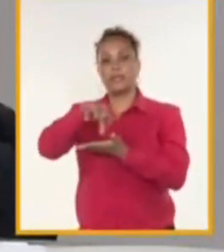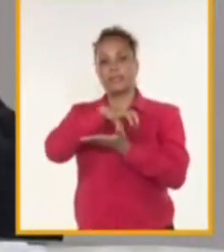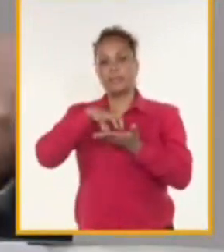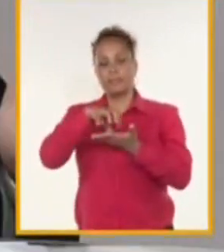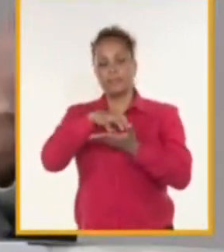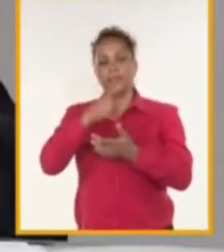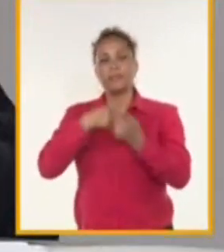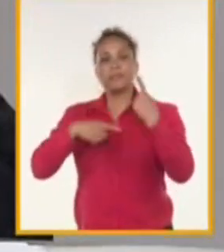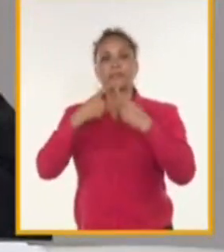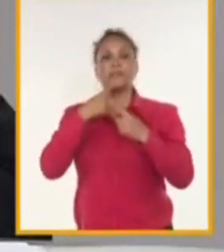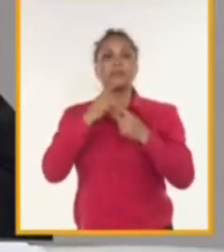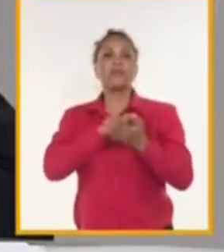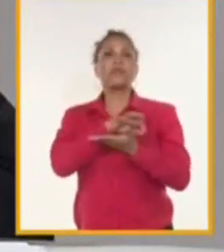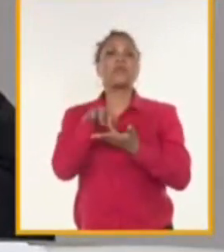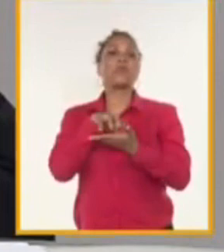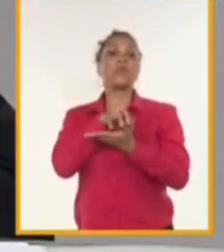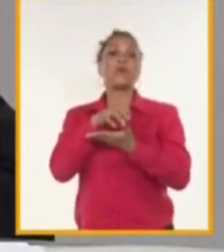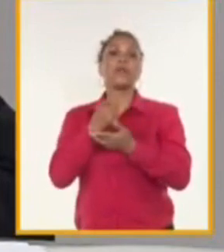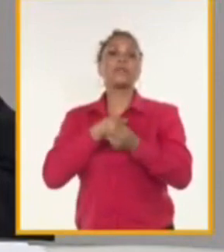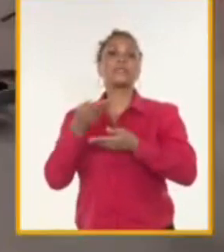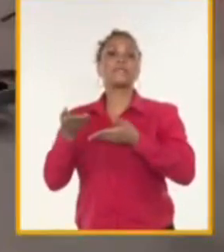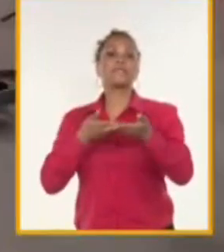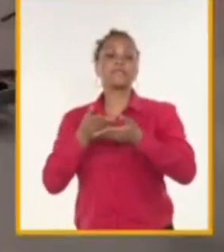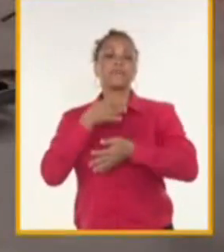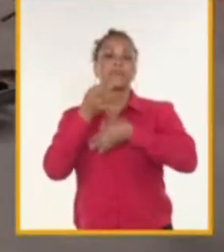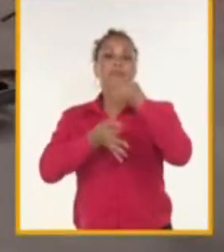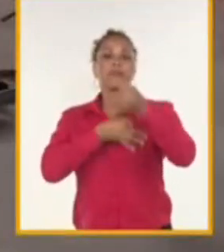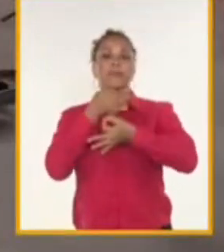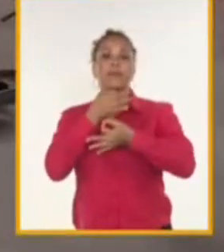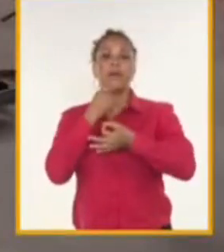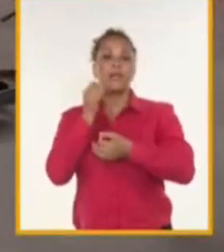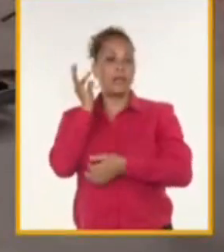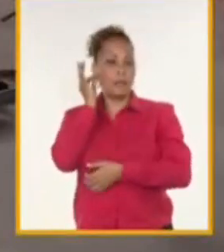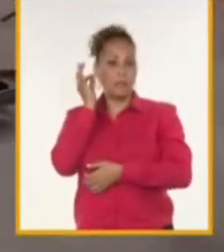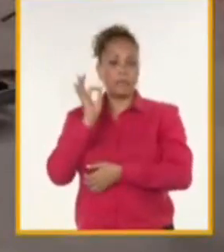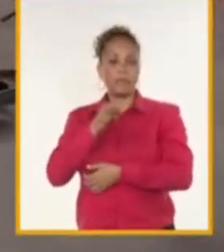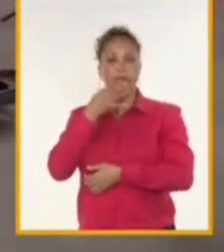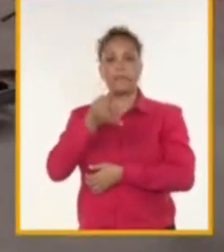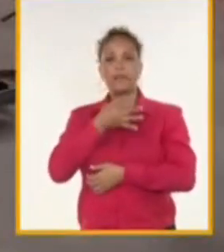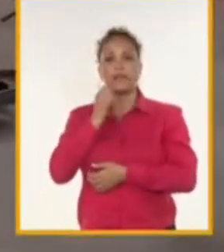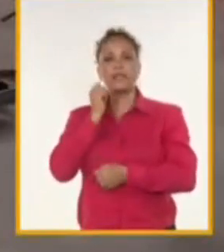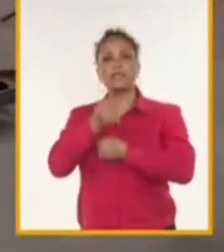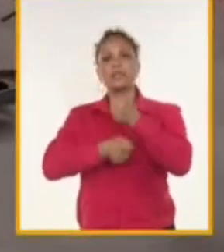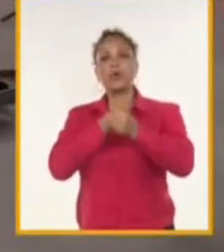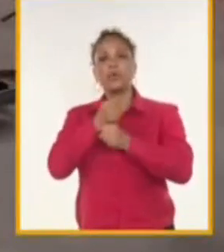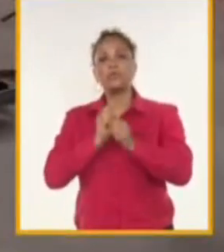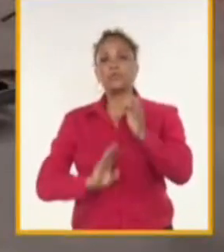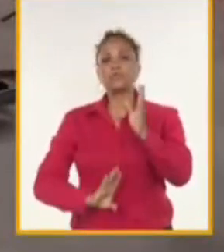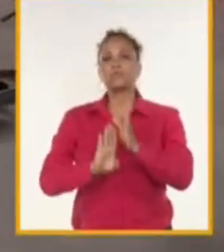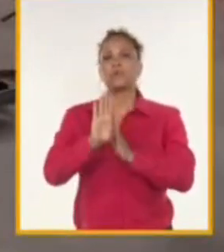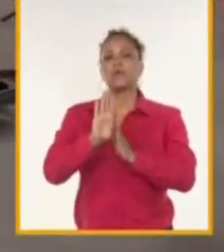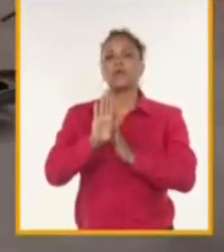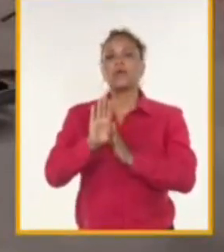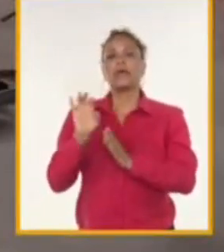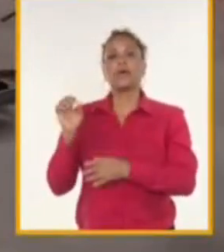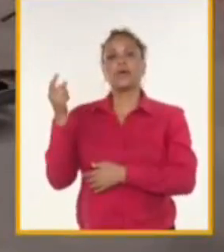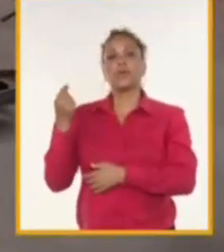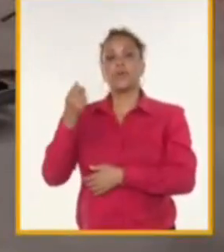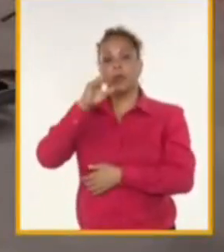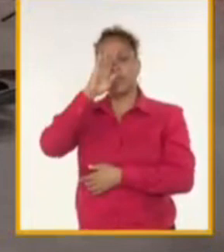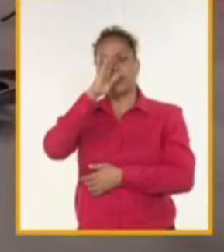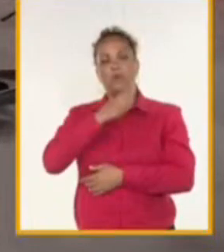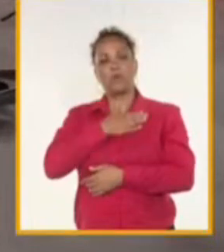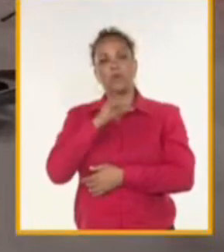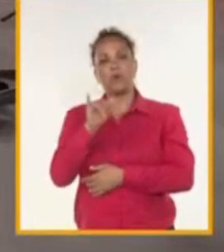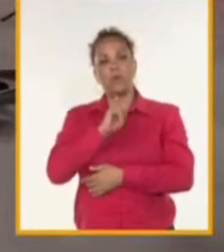polígono industrial, como bien se mencionaba por la compañera Ana, para el crecimiento y el desarrollo de la economía cubana, pero